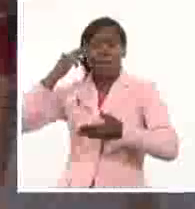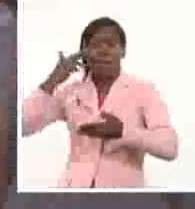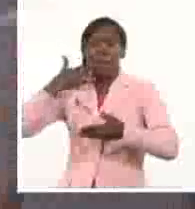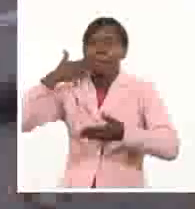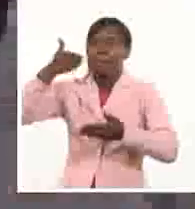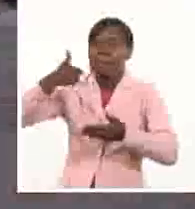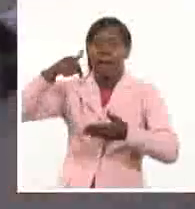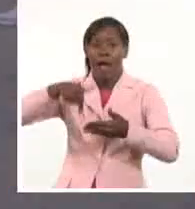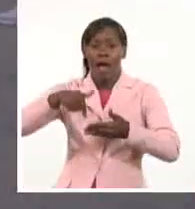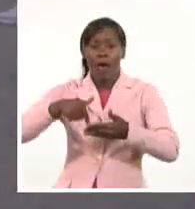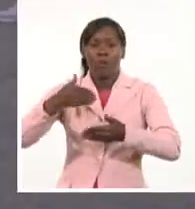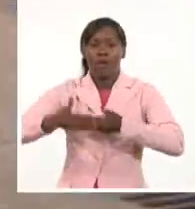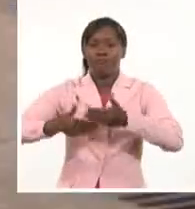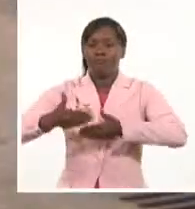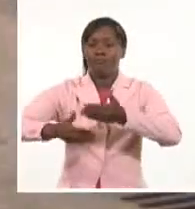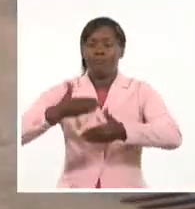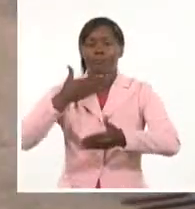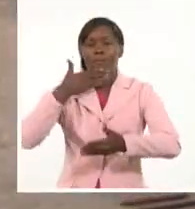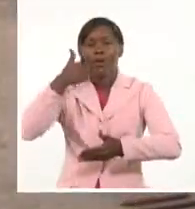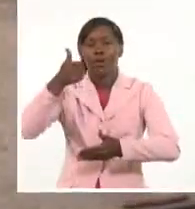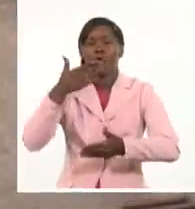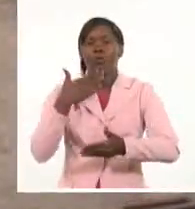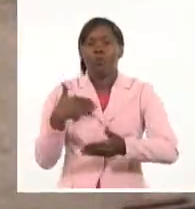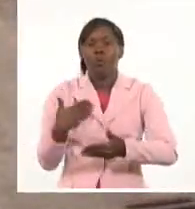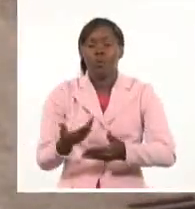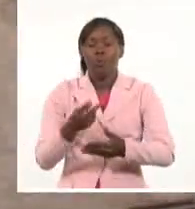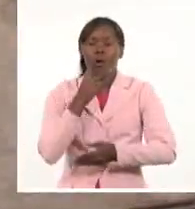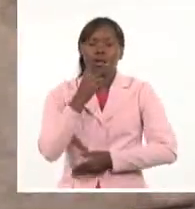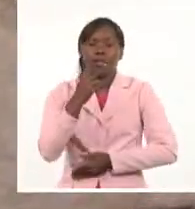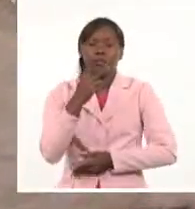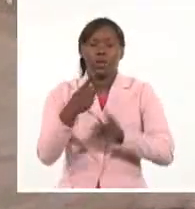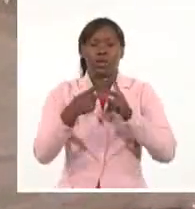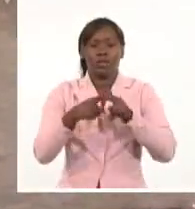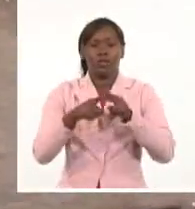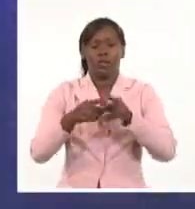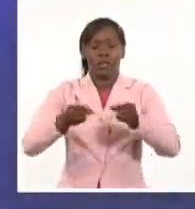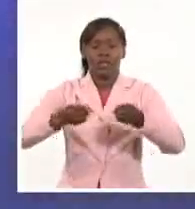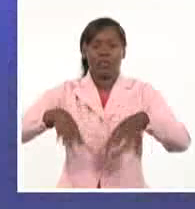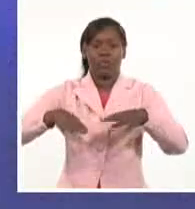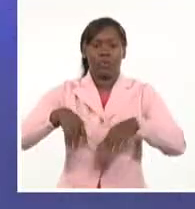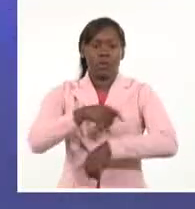las necesidades del pueblo. Villaclara es un reflejo de esta realidad.